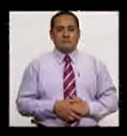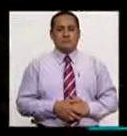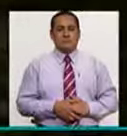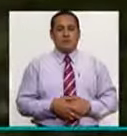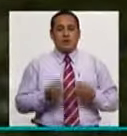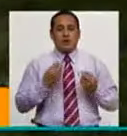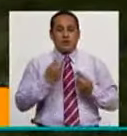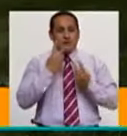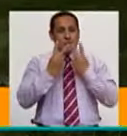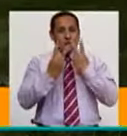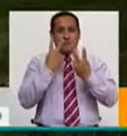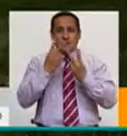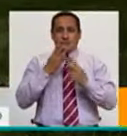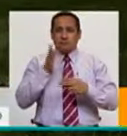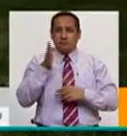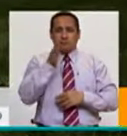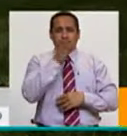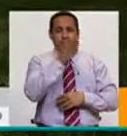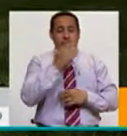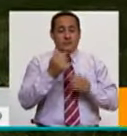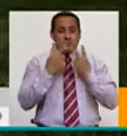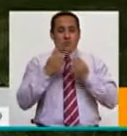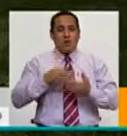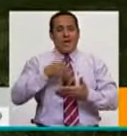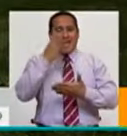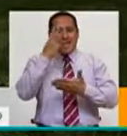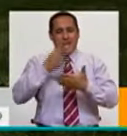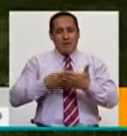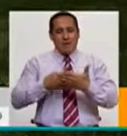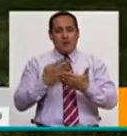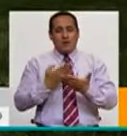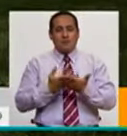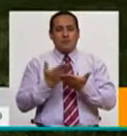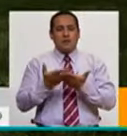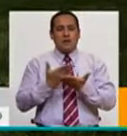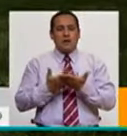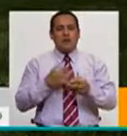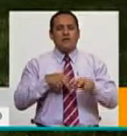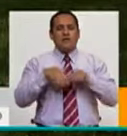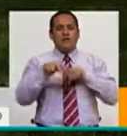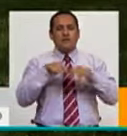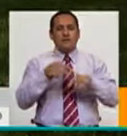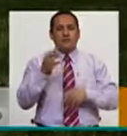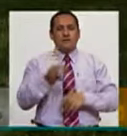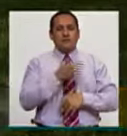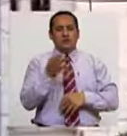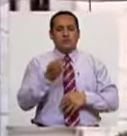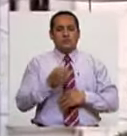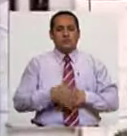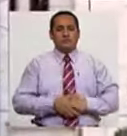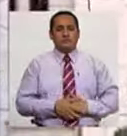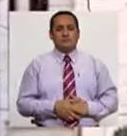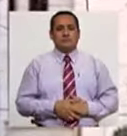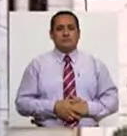Con este recorrido hemos tenido la oportunidad de evaluar, la accesibilidad en los puntos que hemos recorrido.